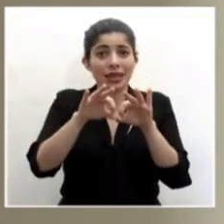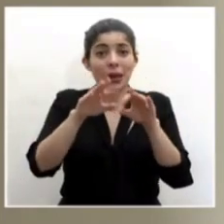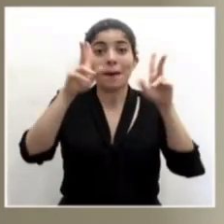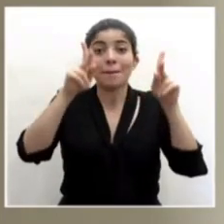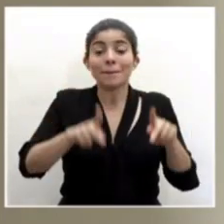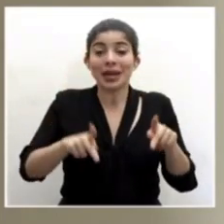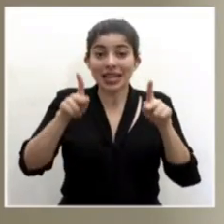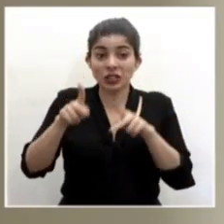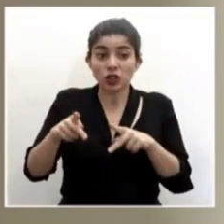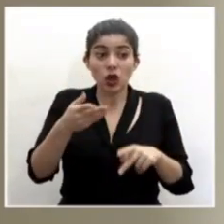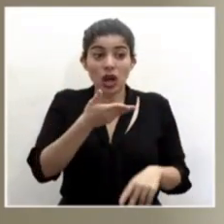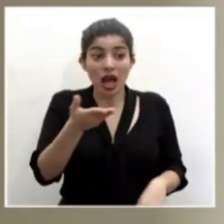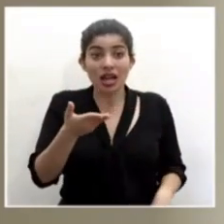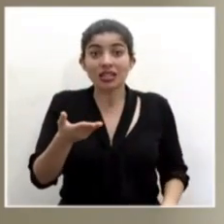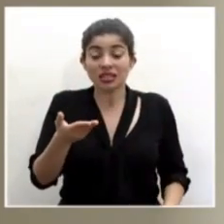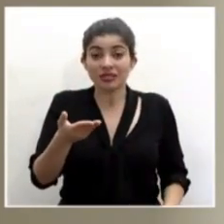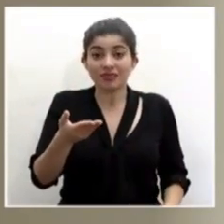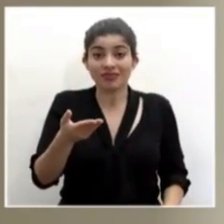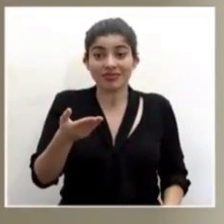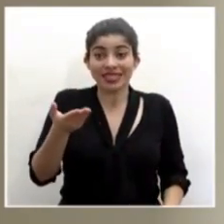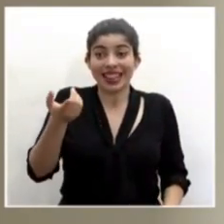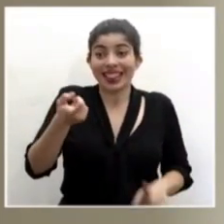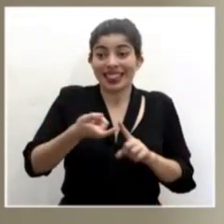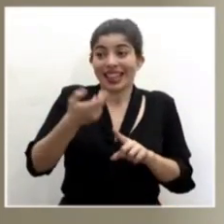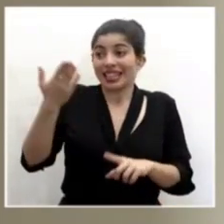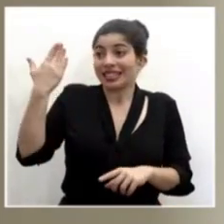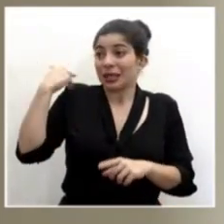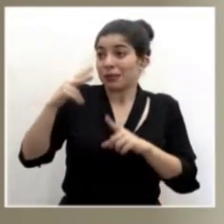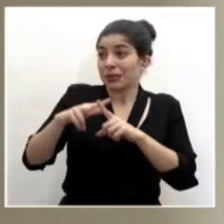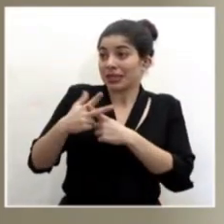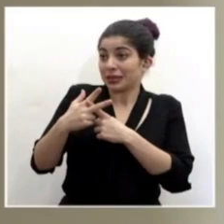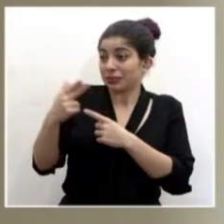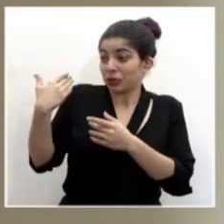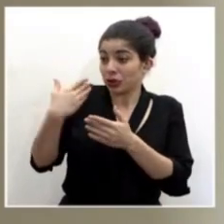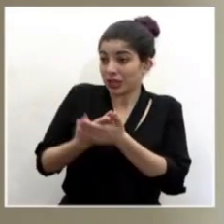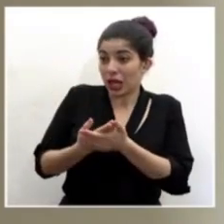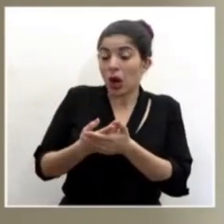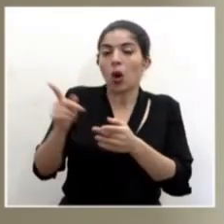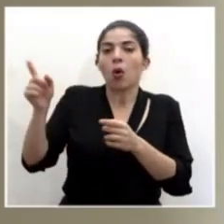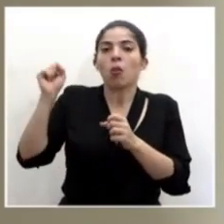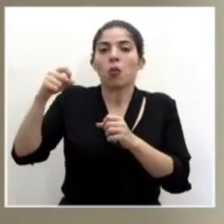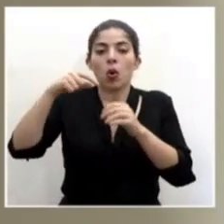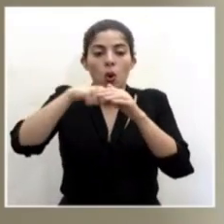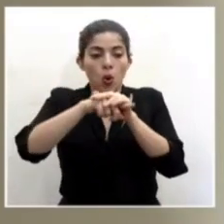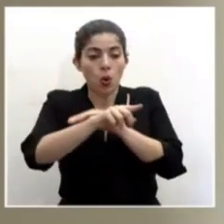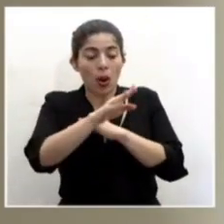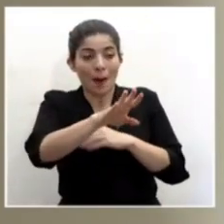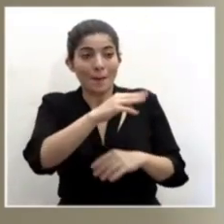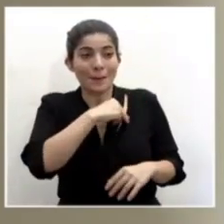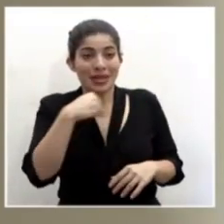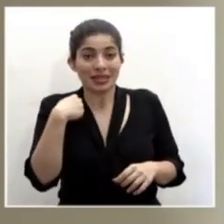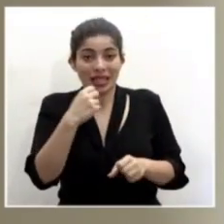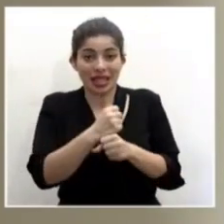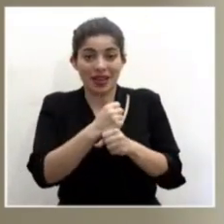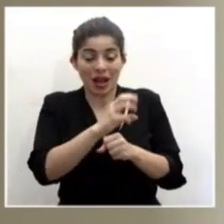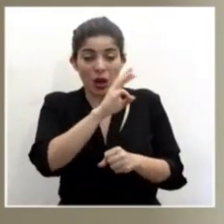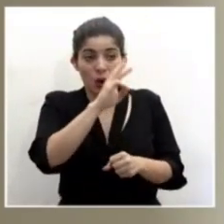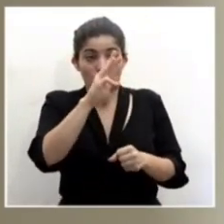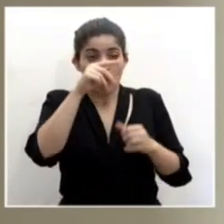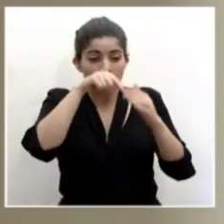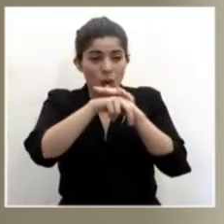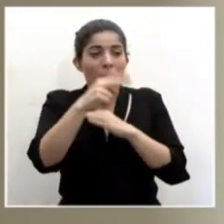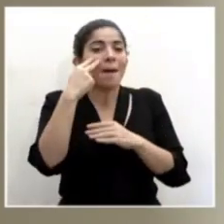ingresaron desde los primeros días puedan revisar en la página web del Ministerio de Trabajo, en la lista de